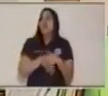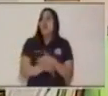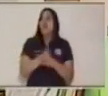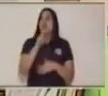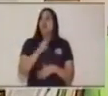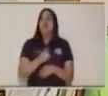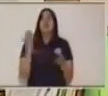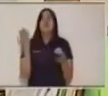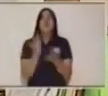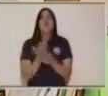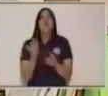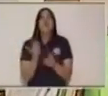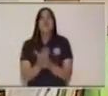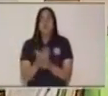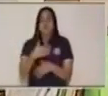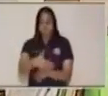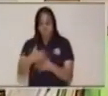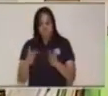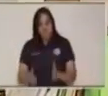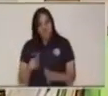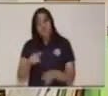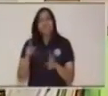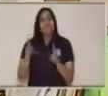portafolio de Aprendo en Casa.